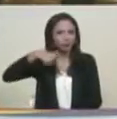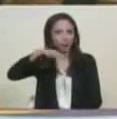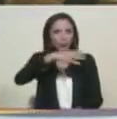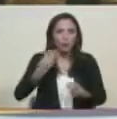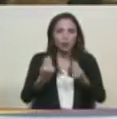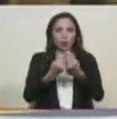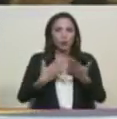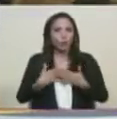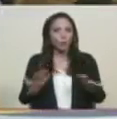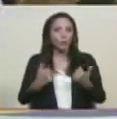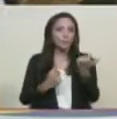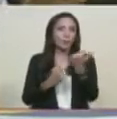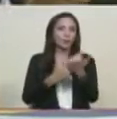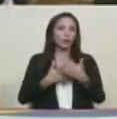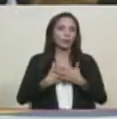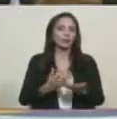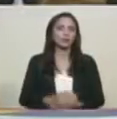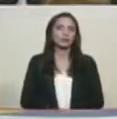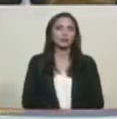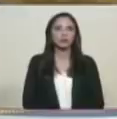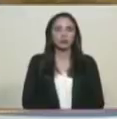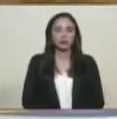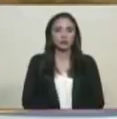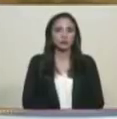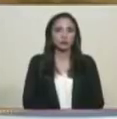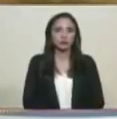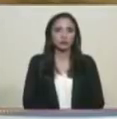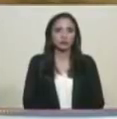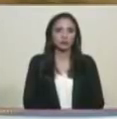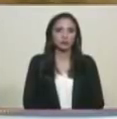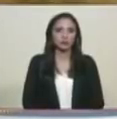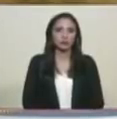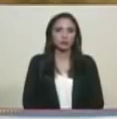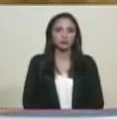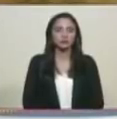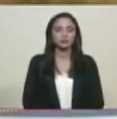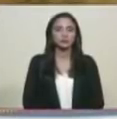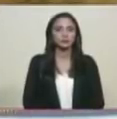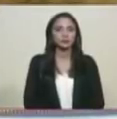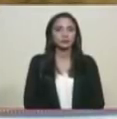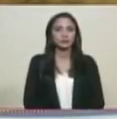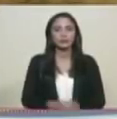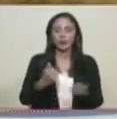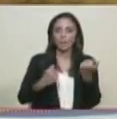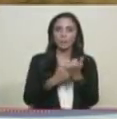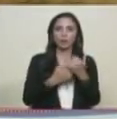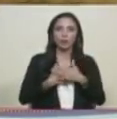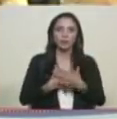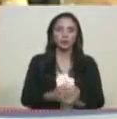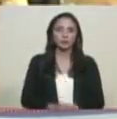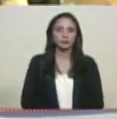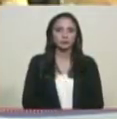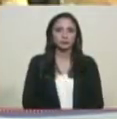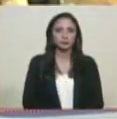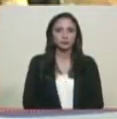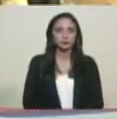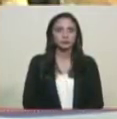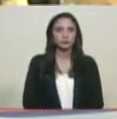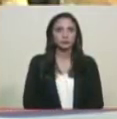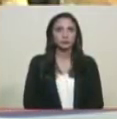acompaña. Y sé que ustedes, compatriotas, me apoyan. Me apoyan en esta nueva política.